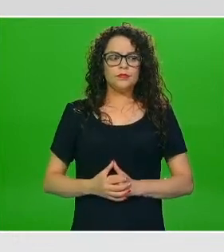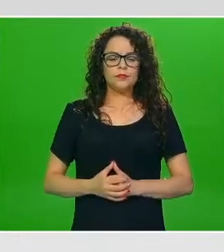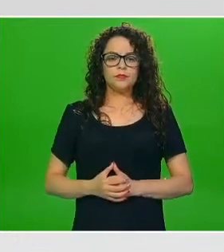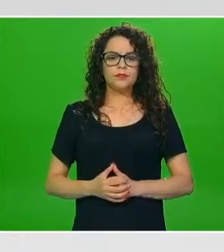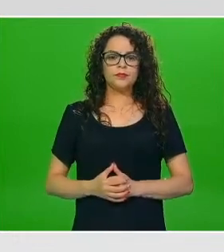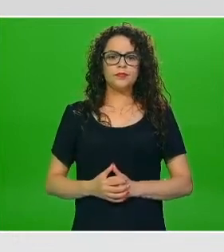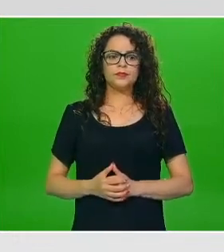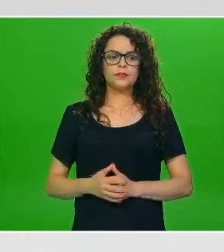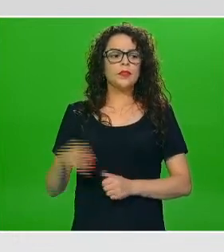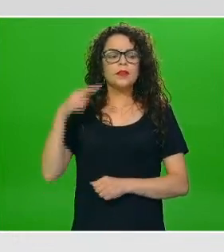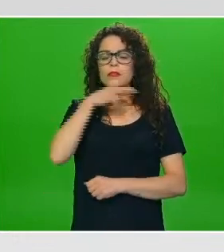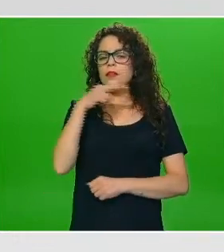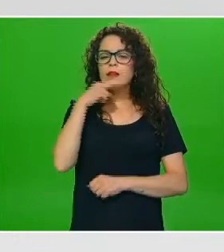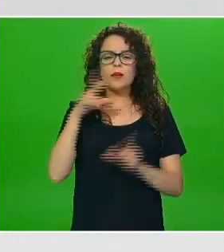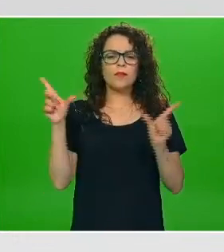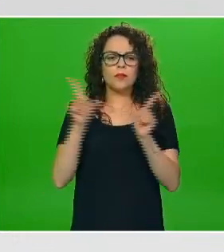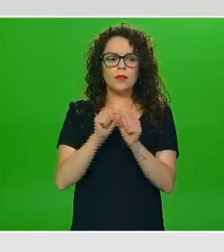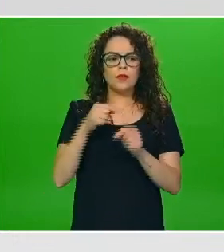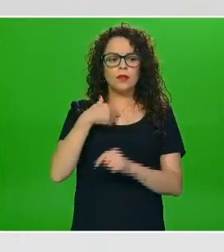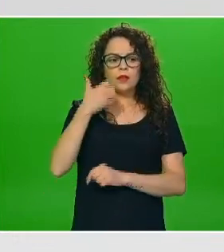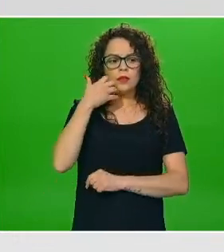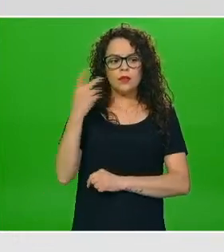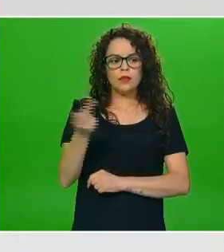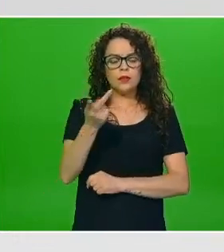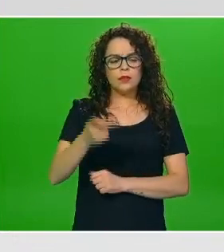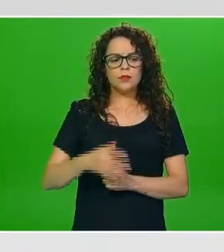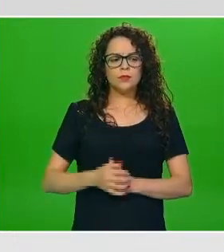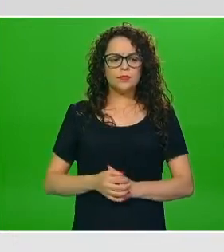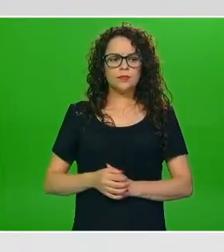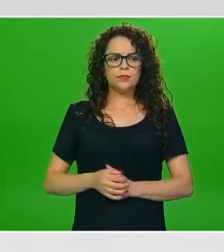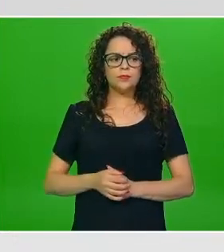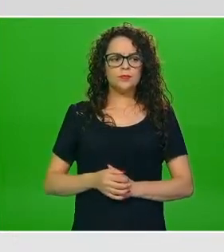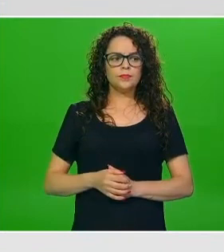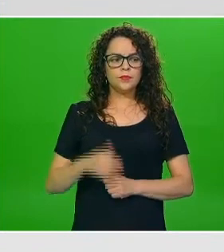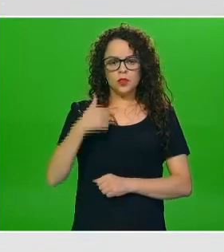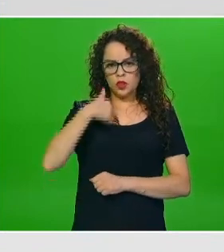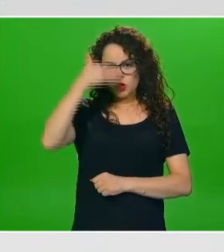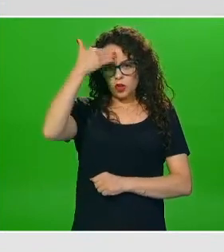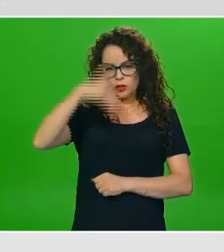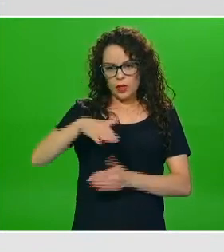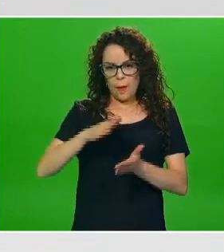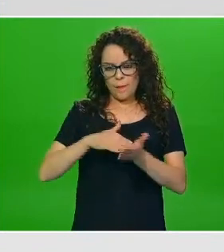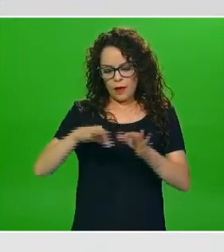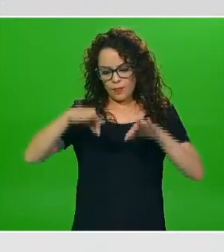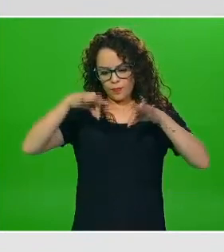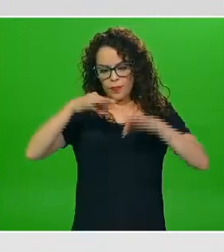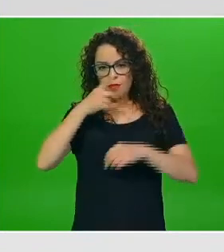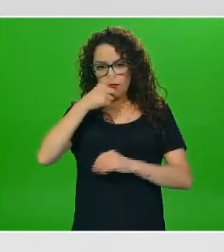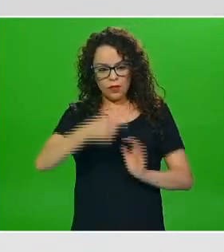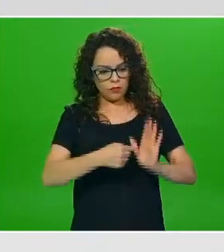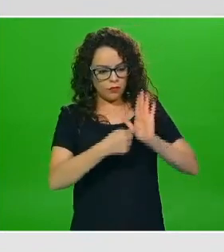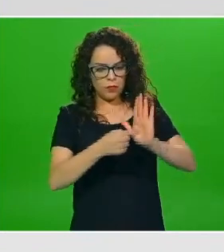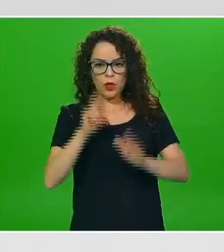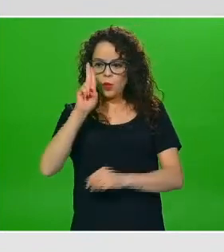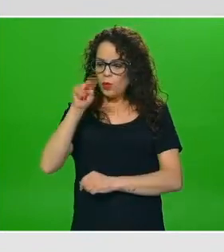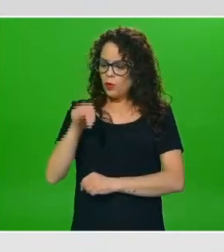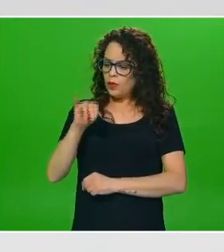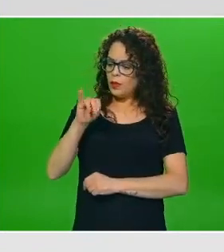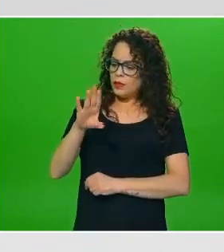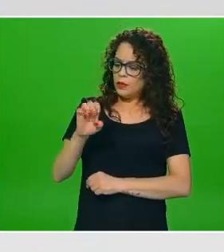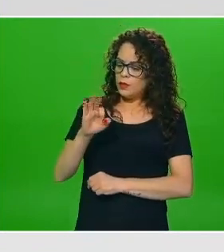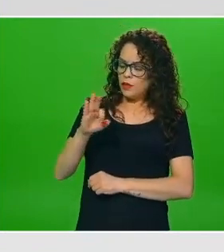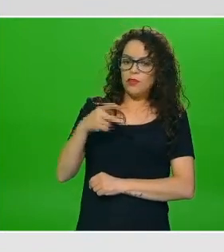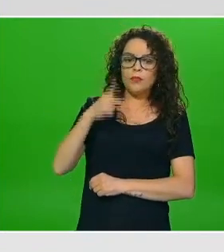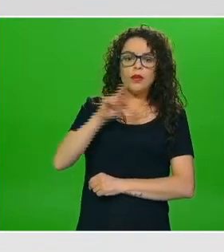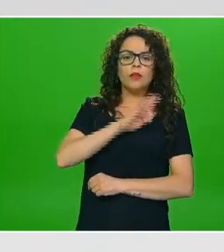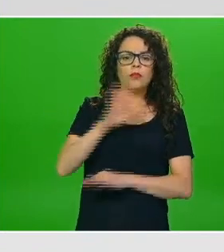muy rápidamente doctora Fiorella sé que el documento viene de UNICEF pero nos podría complementar o dar referencias de